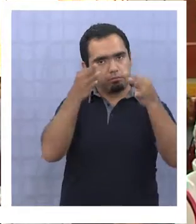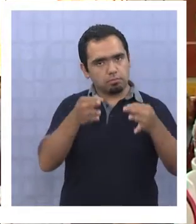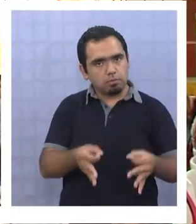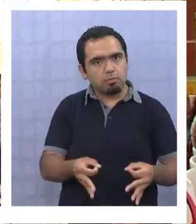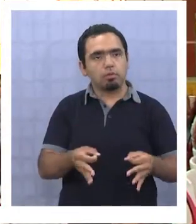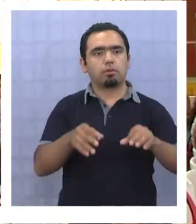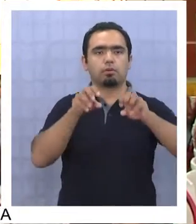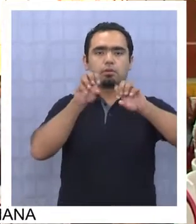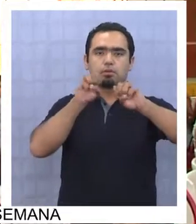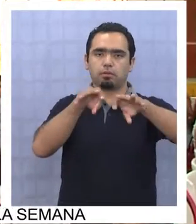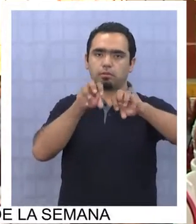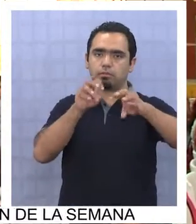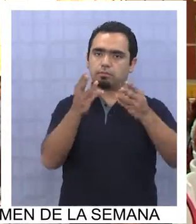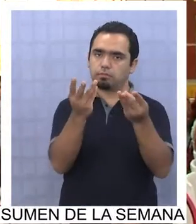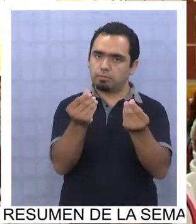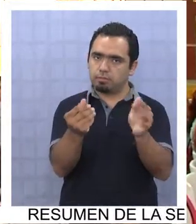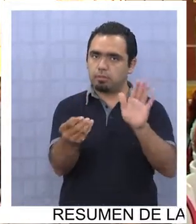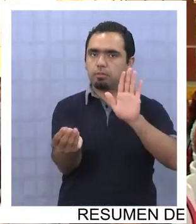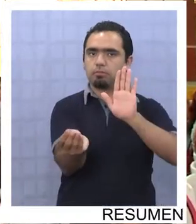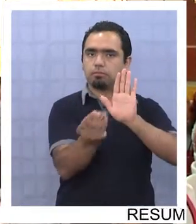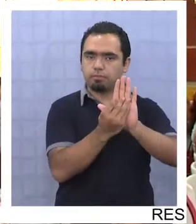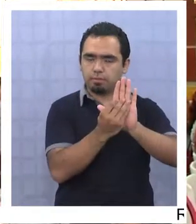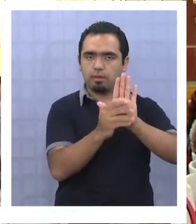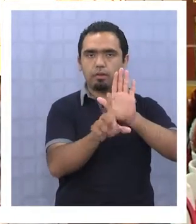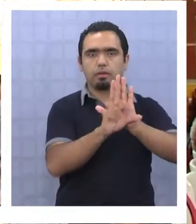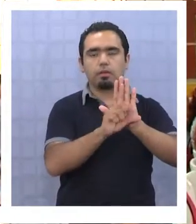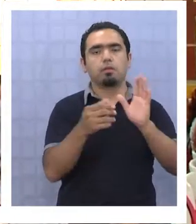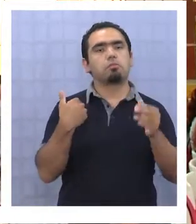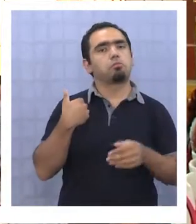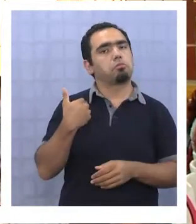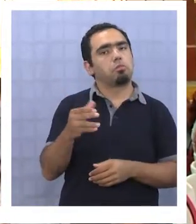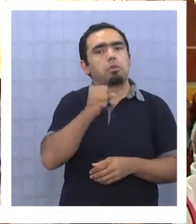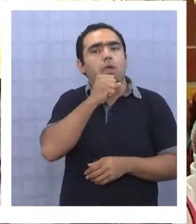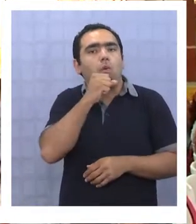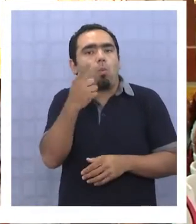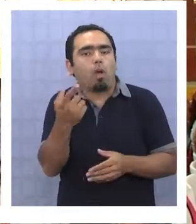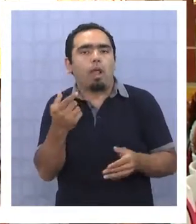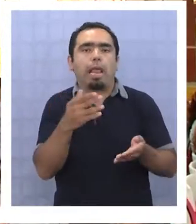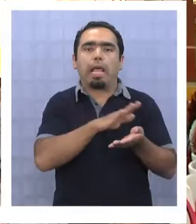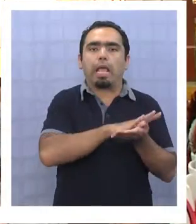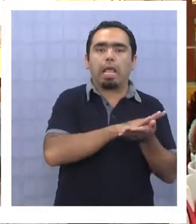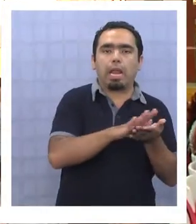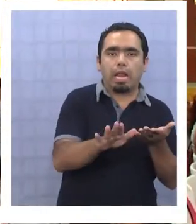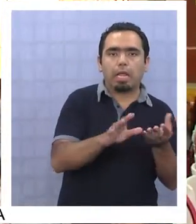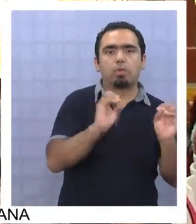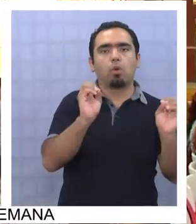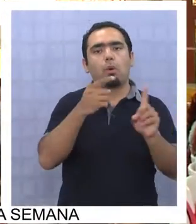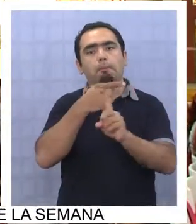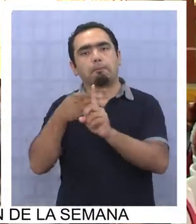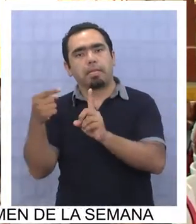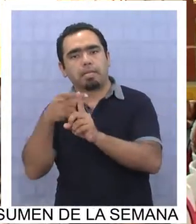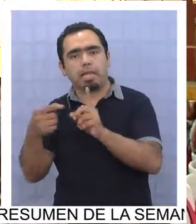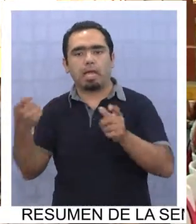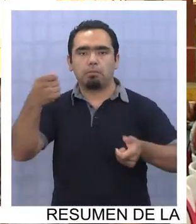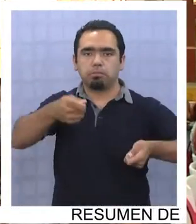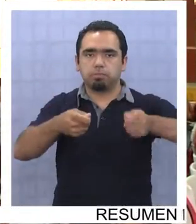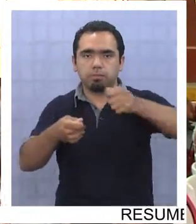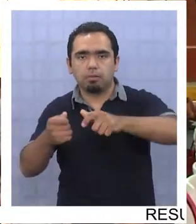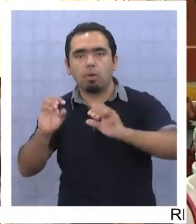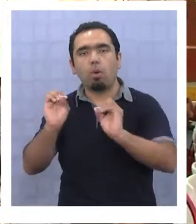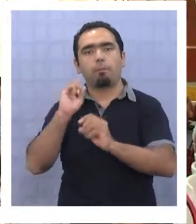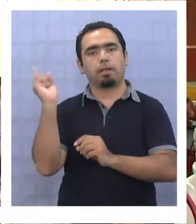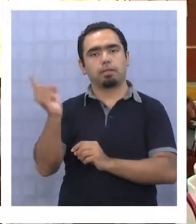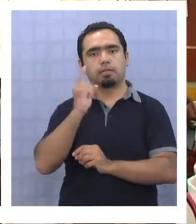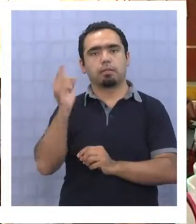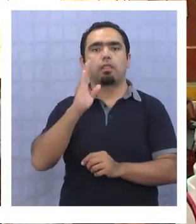donde todo colegio independiente de su dependencia, municipal, particular subvencionado y particular pagado, debe tener un plan para trabajar por